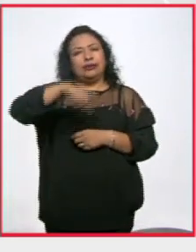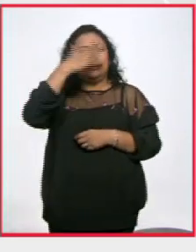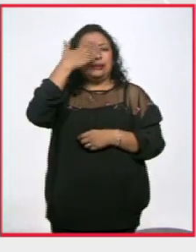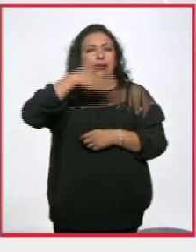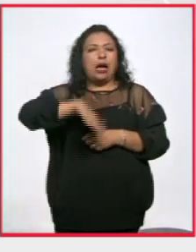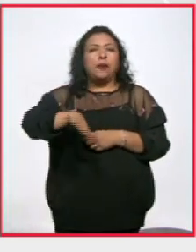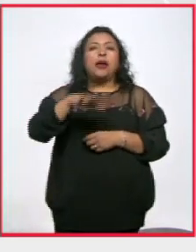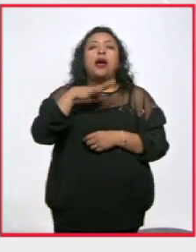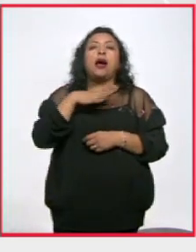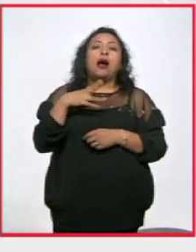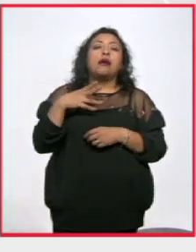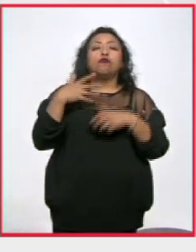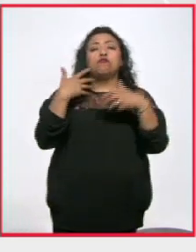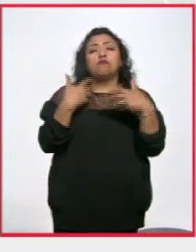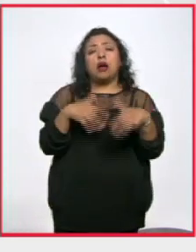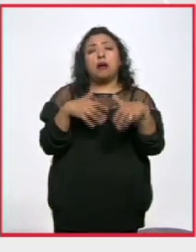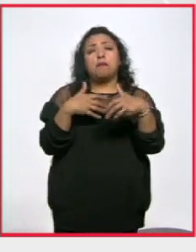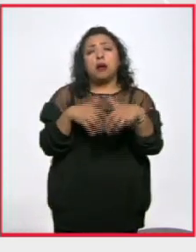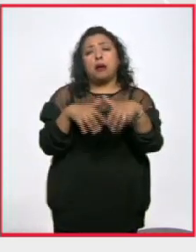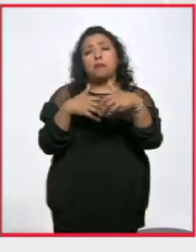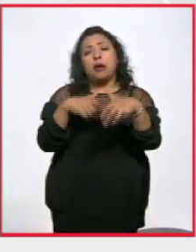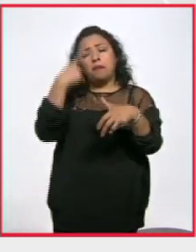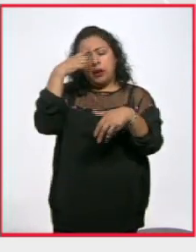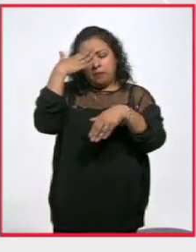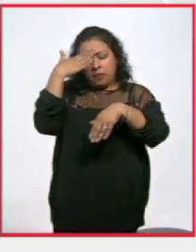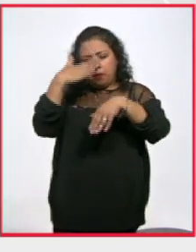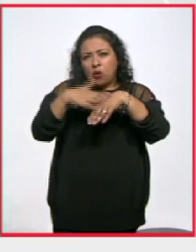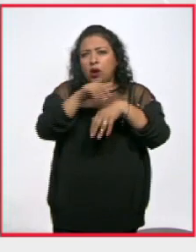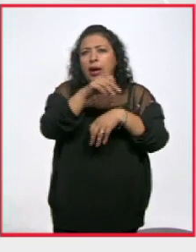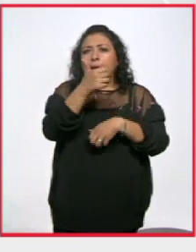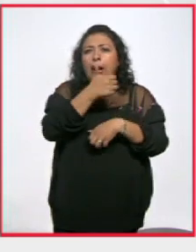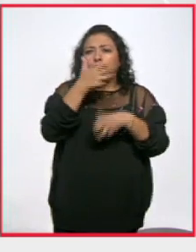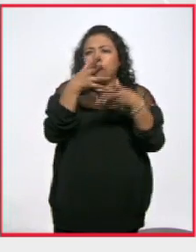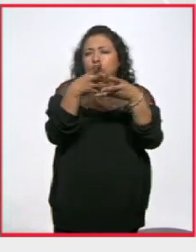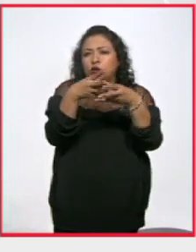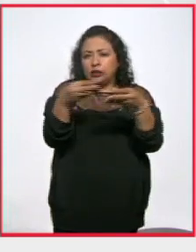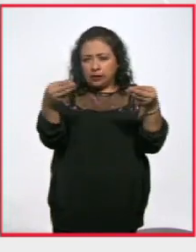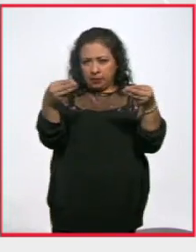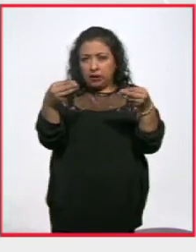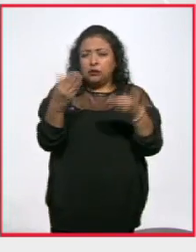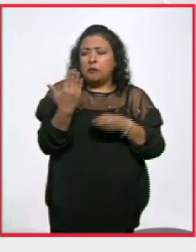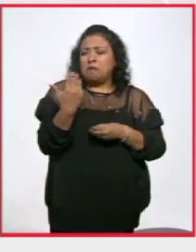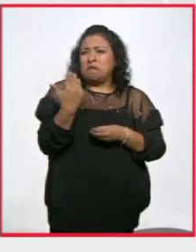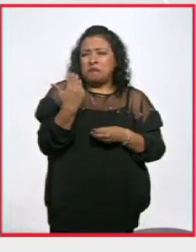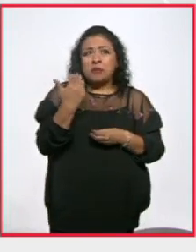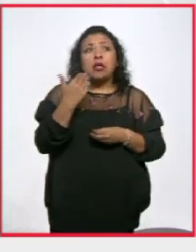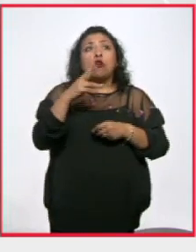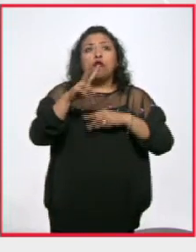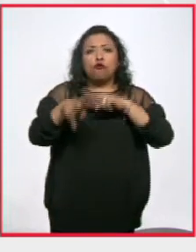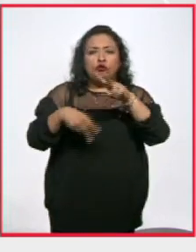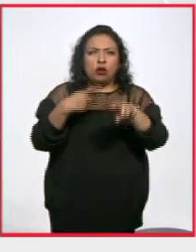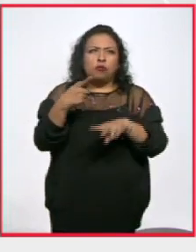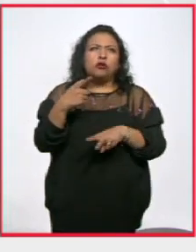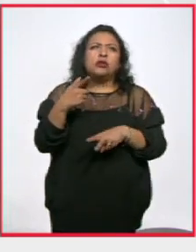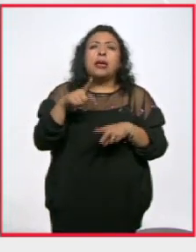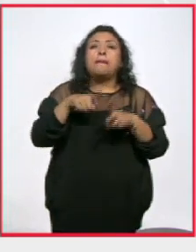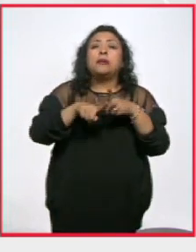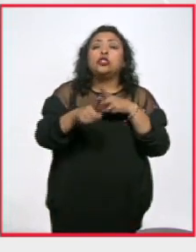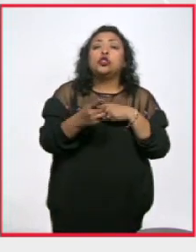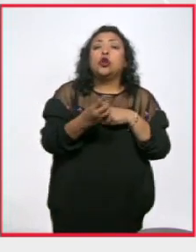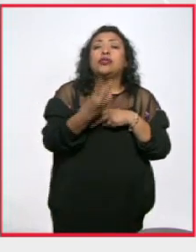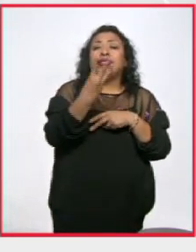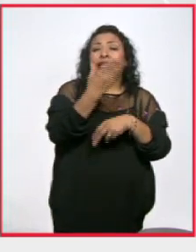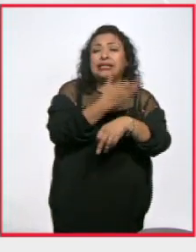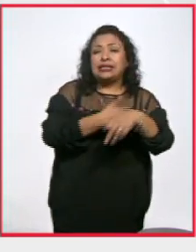sabe, se celebró una manifestación para conmemorar a los estudiantes desaparecidos. Hace un momento estábamos allí, estuvimos desde las 3 de la